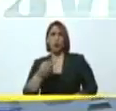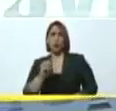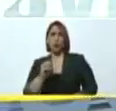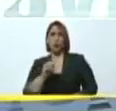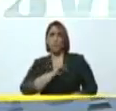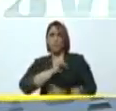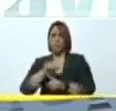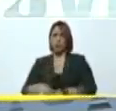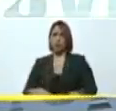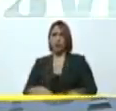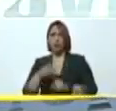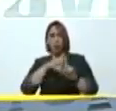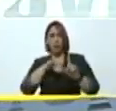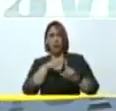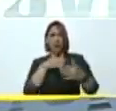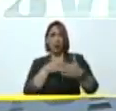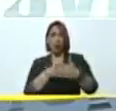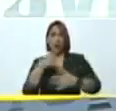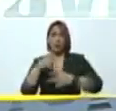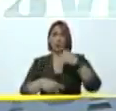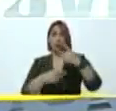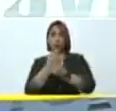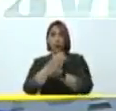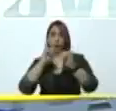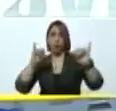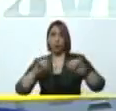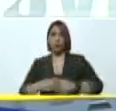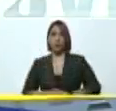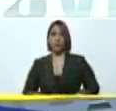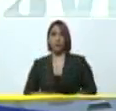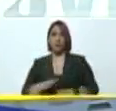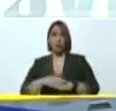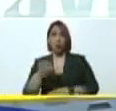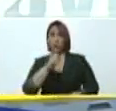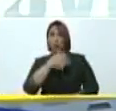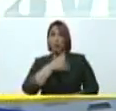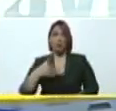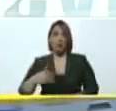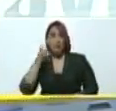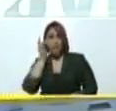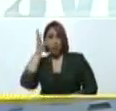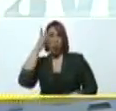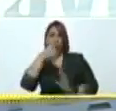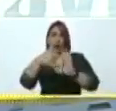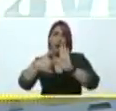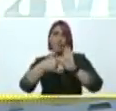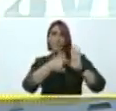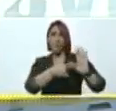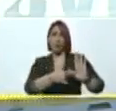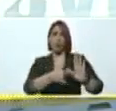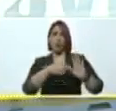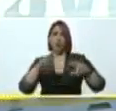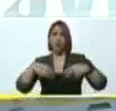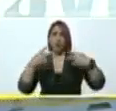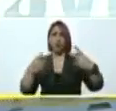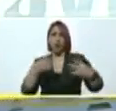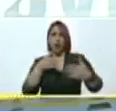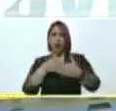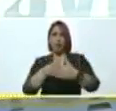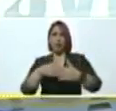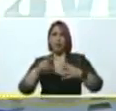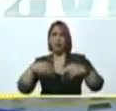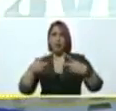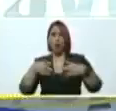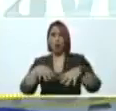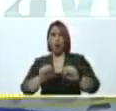conspiran contra los procesos de independencia, porque no quieren que surja el ejemplo de una alternativa antineoliberal,